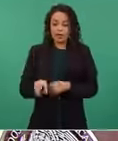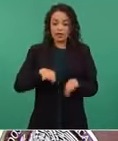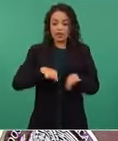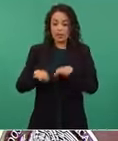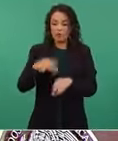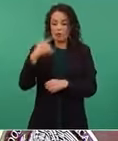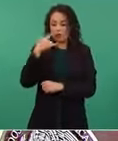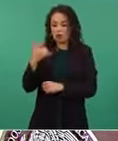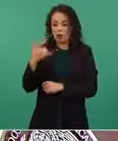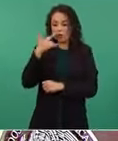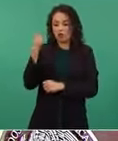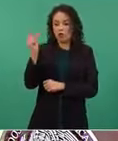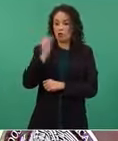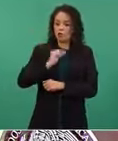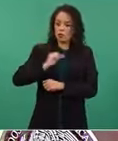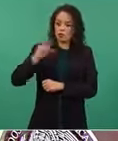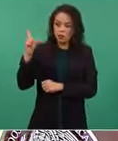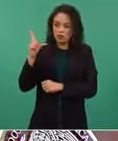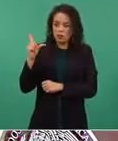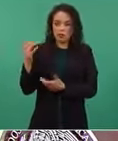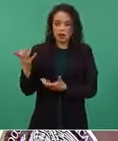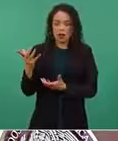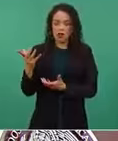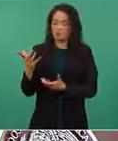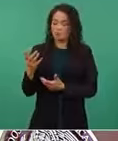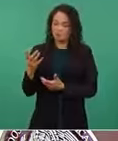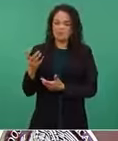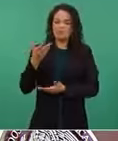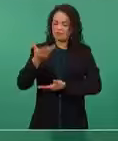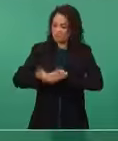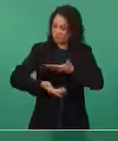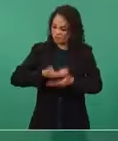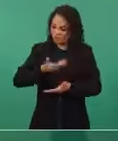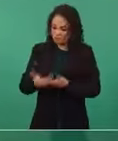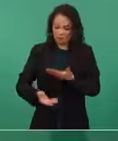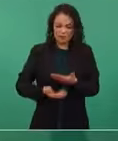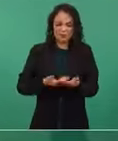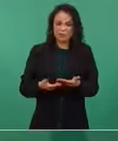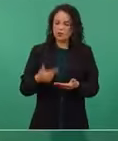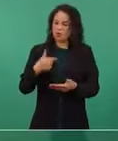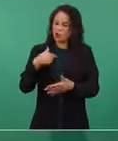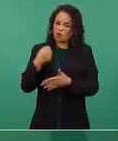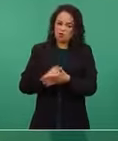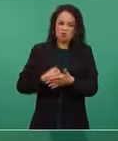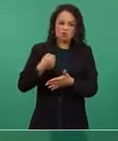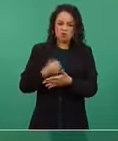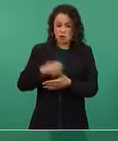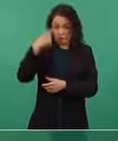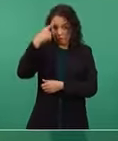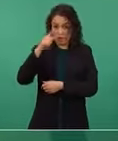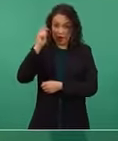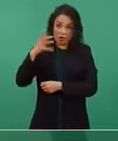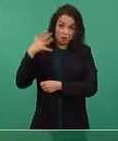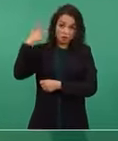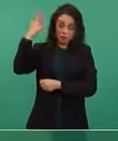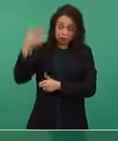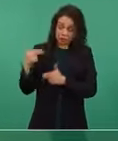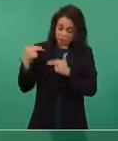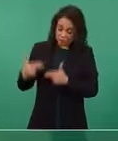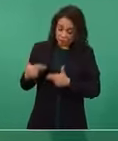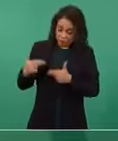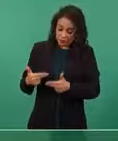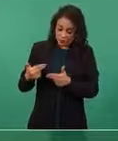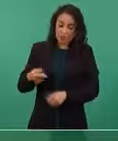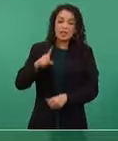y humano de darlo todo en su presente para las generaciones futuras, para el prójimo, son